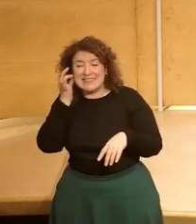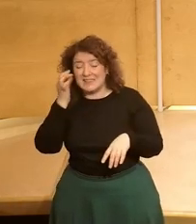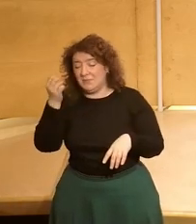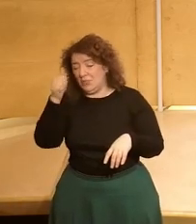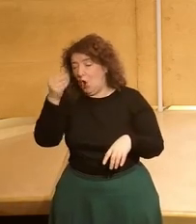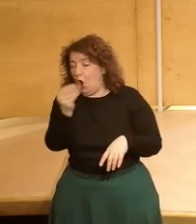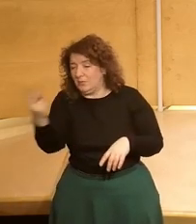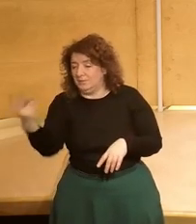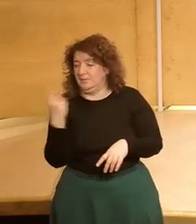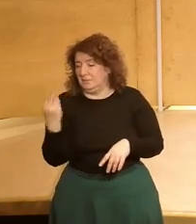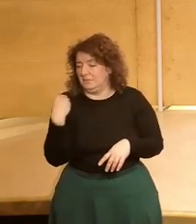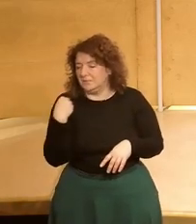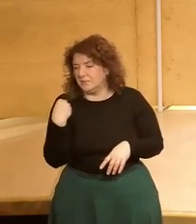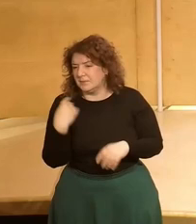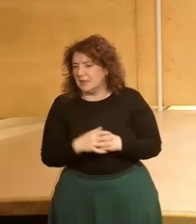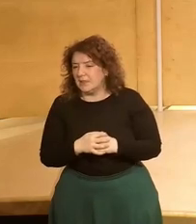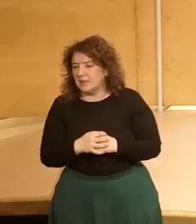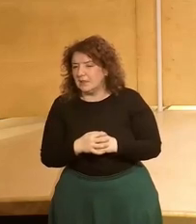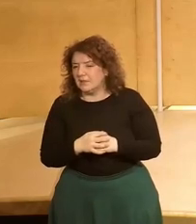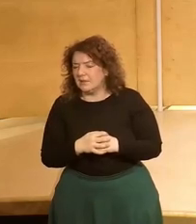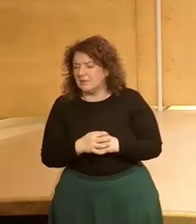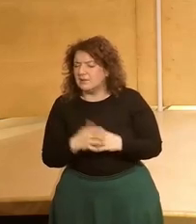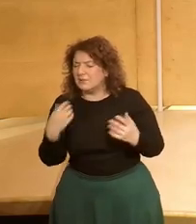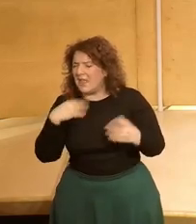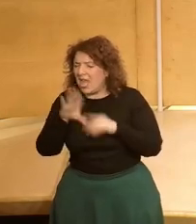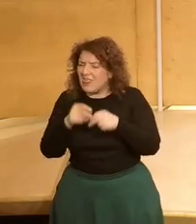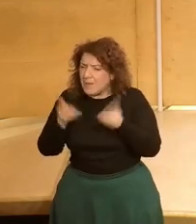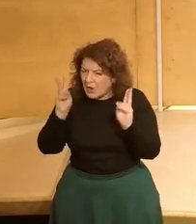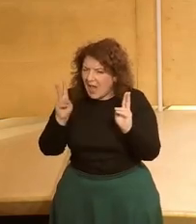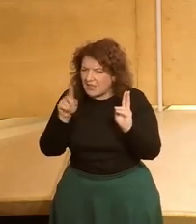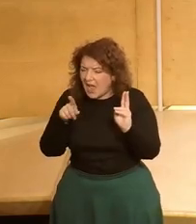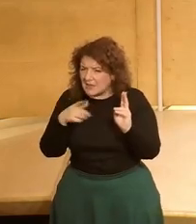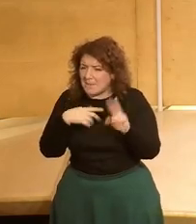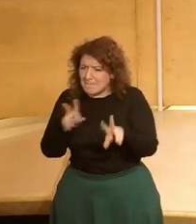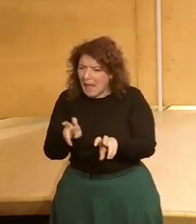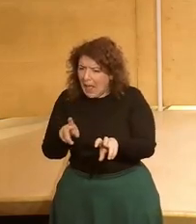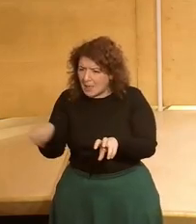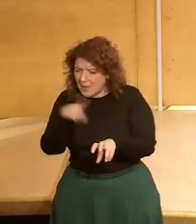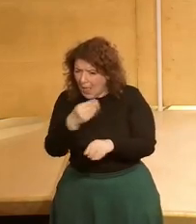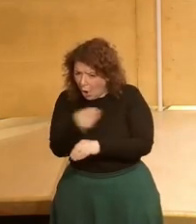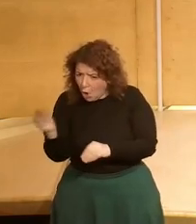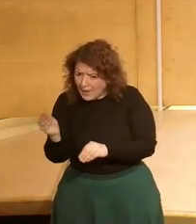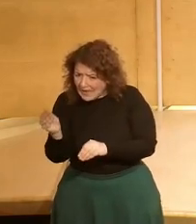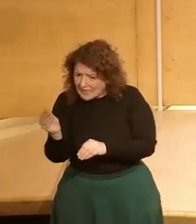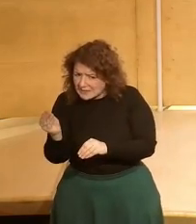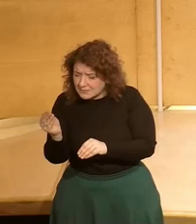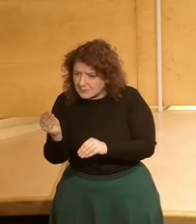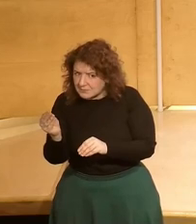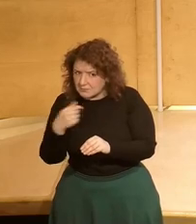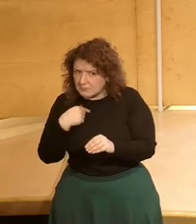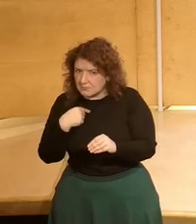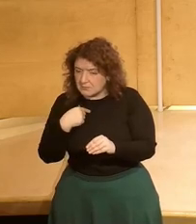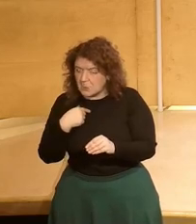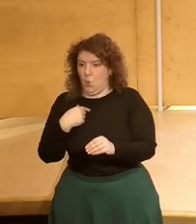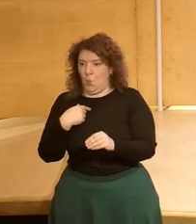chavales y me preguntaron la pregunta si yo creía que la democracia seguía sirviendo para ellos para representar a los jóvenes y a mí esa